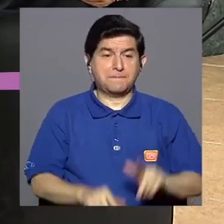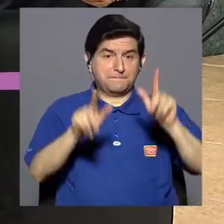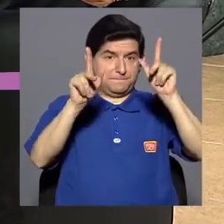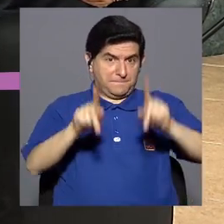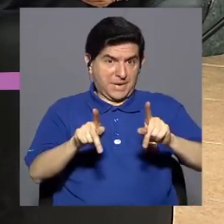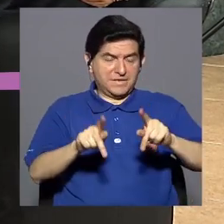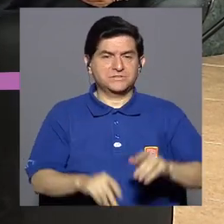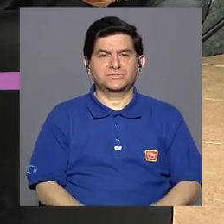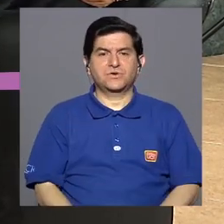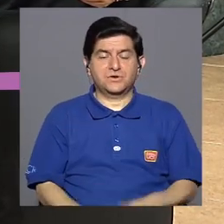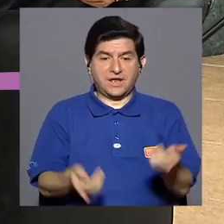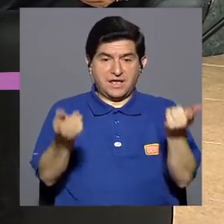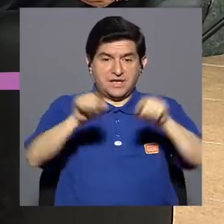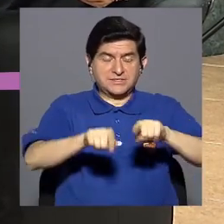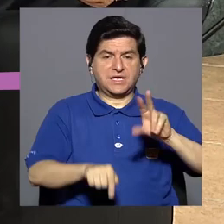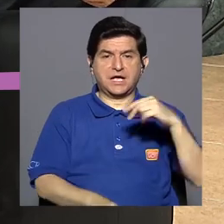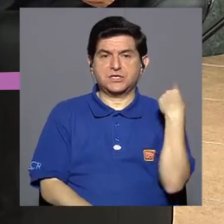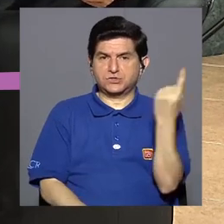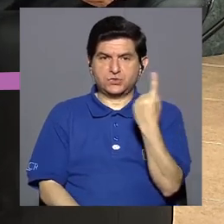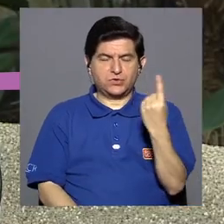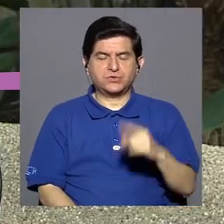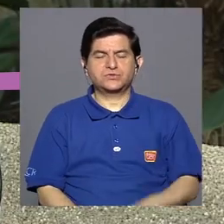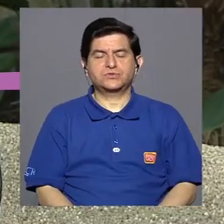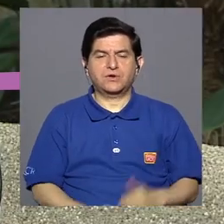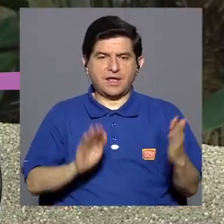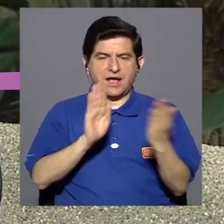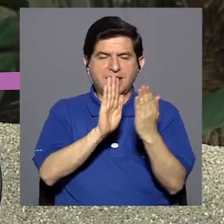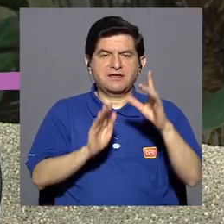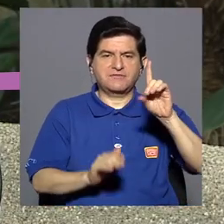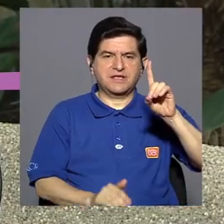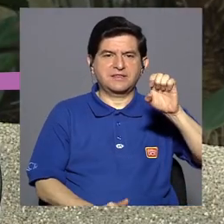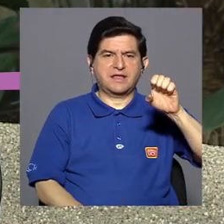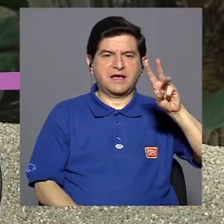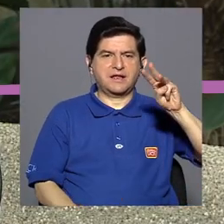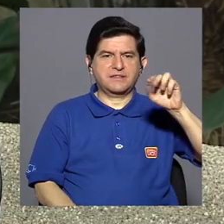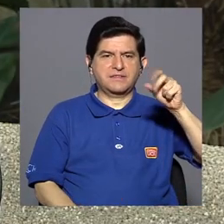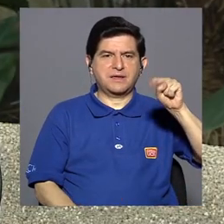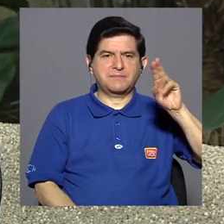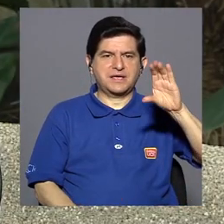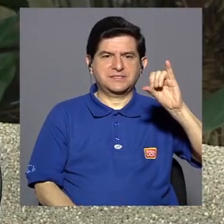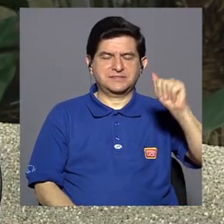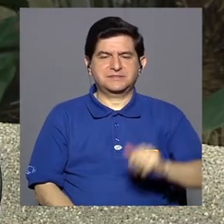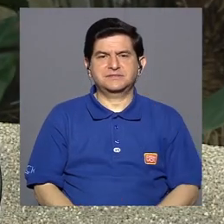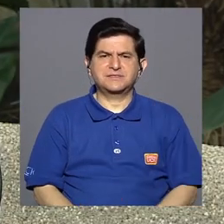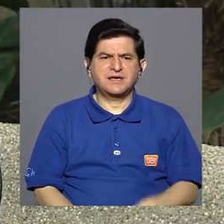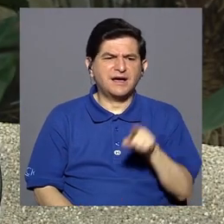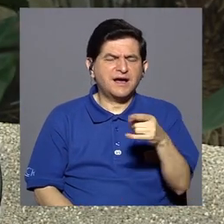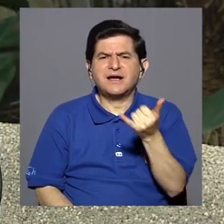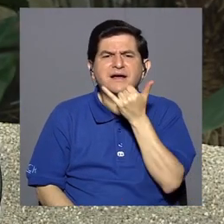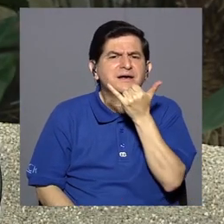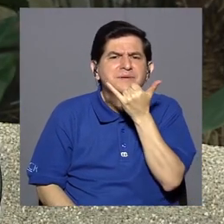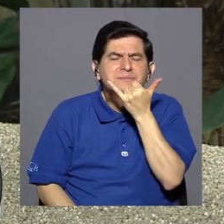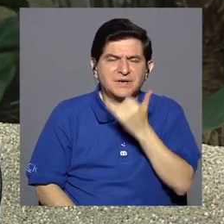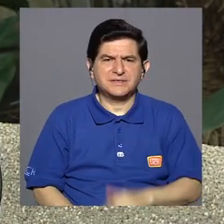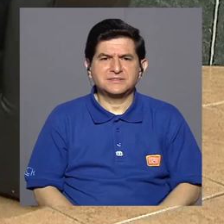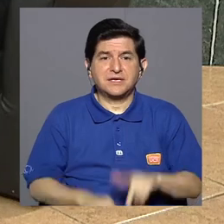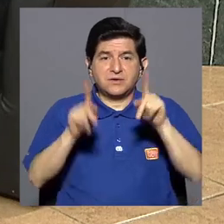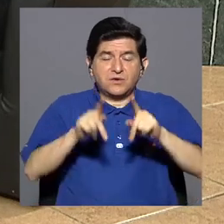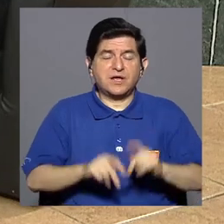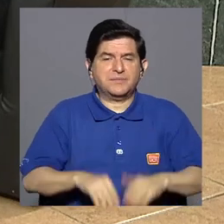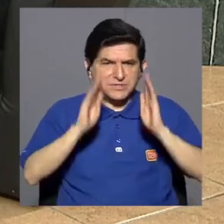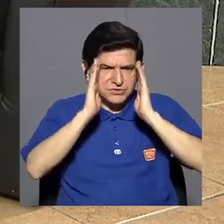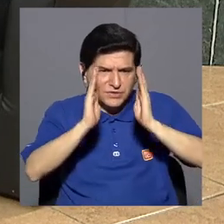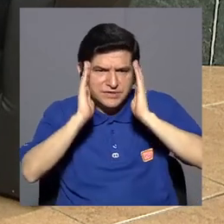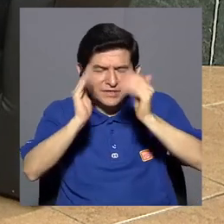el paciente o la persona no está sola en esto. ¿Es una enfermedad familiar? ¿Qué pasa con el cuidador,